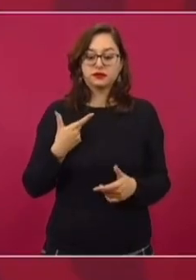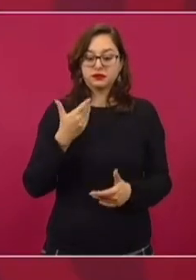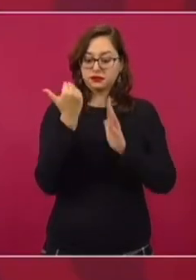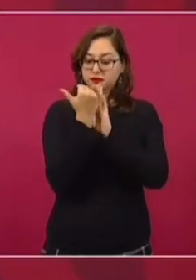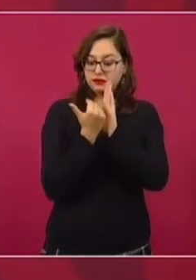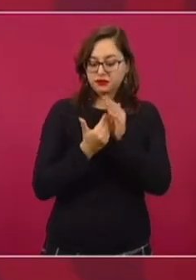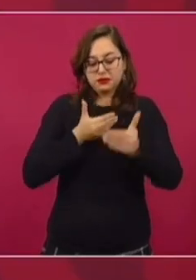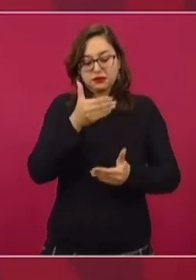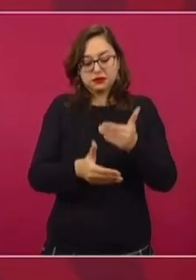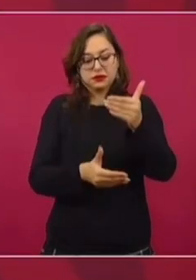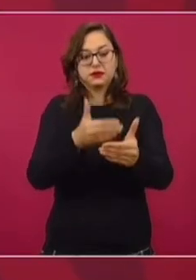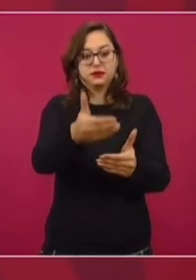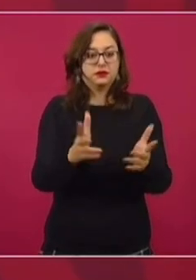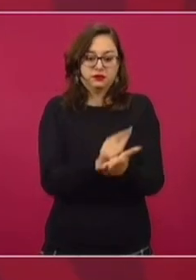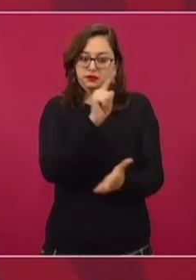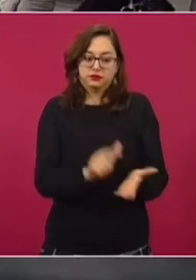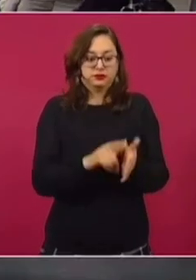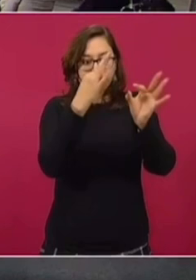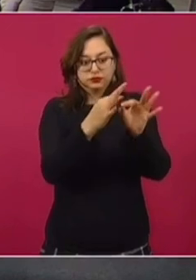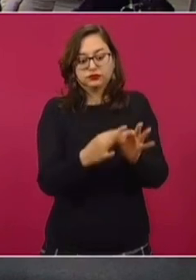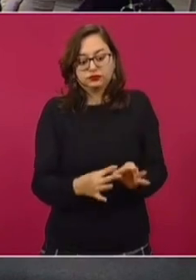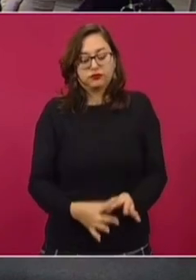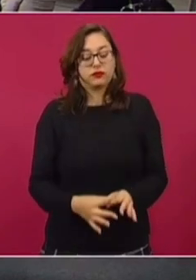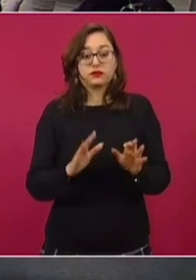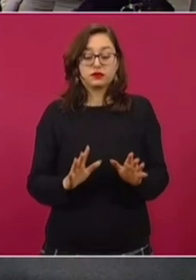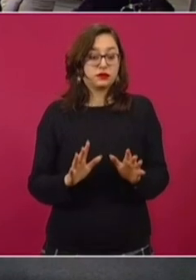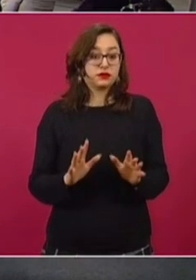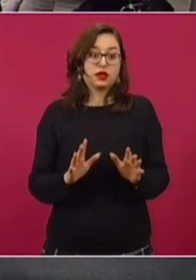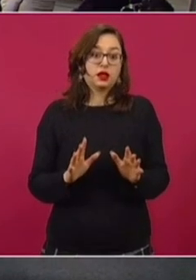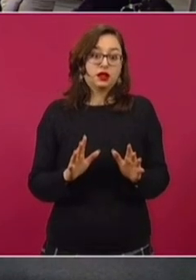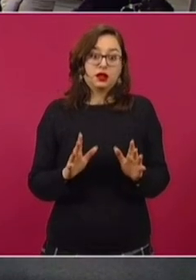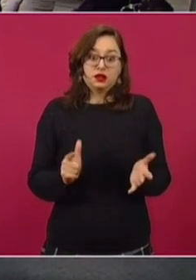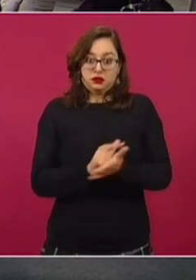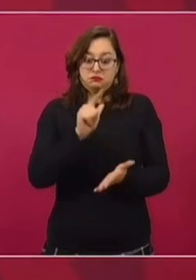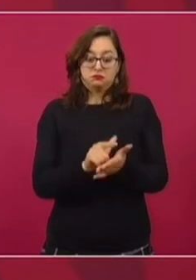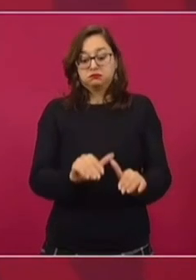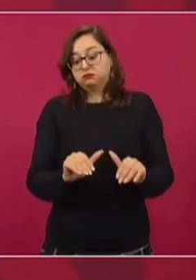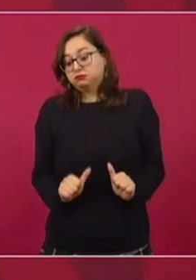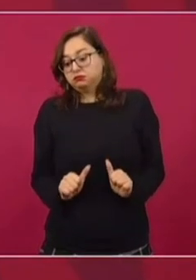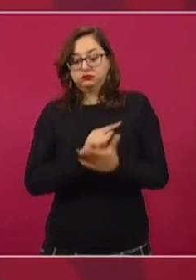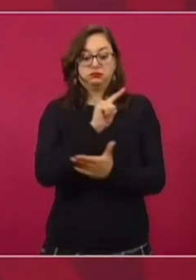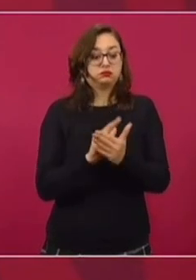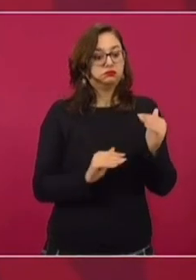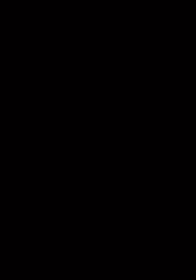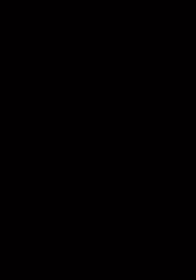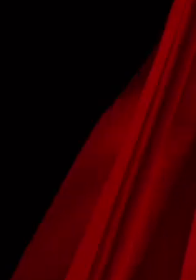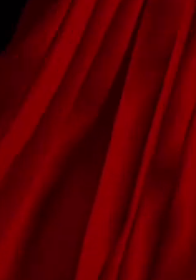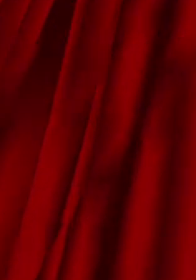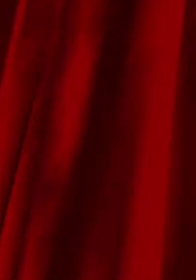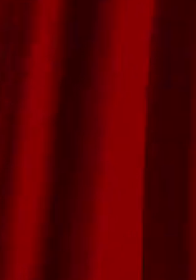los procedimientos legales y hacer válida la máxima de que al margen de la ley nada y por encima de la ley nadie.